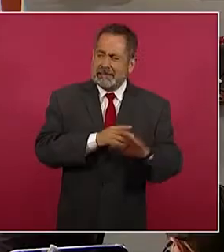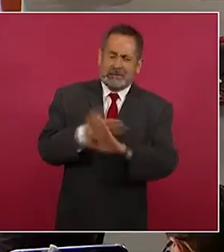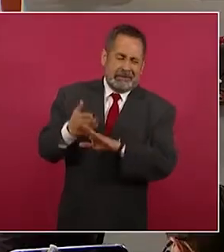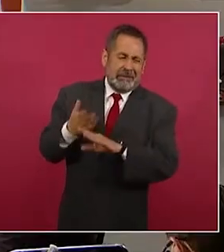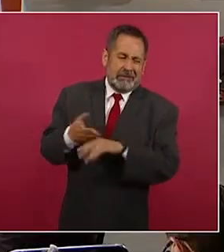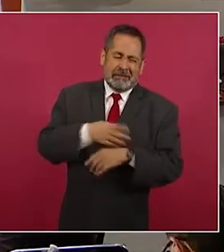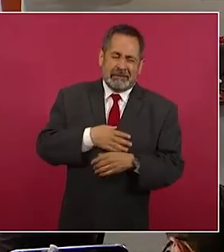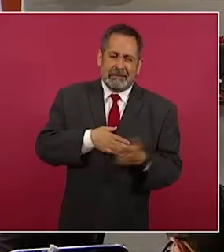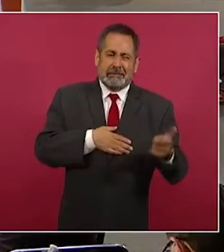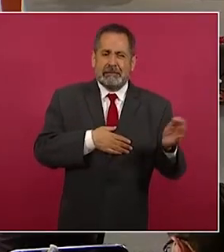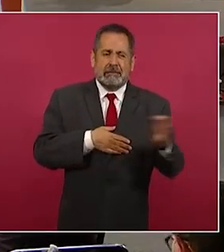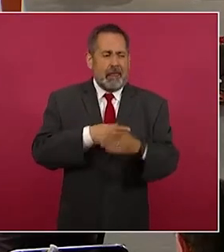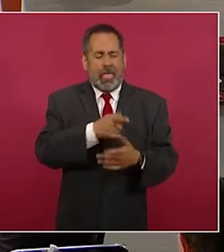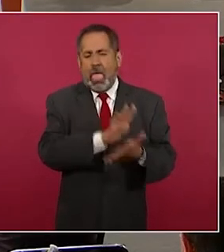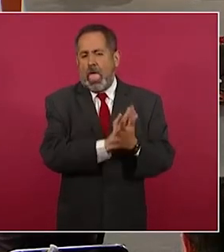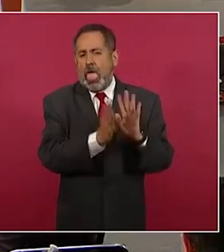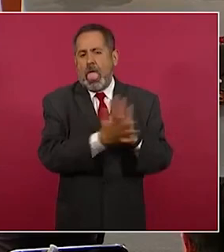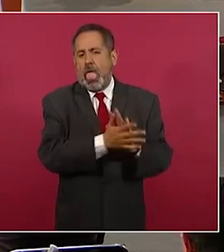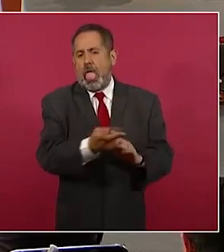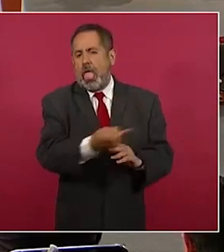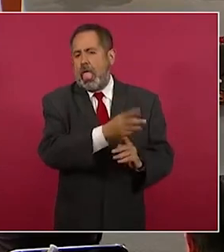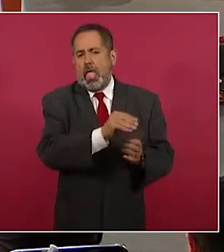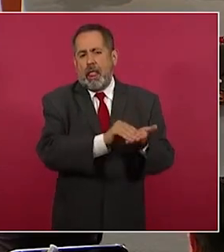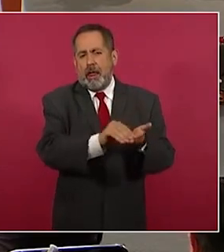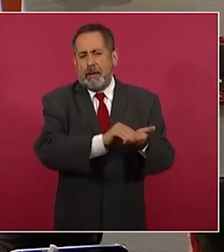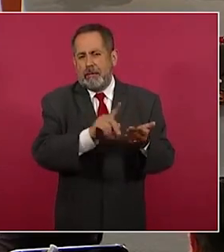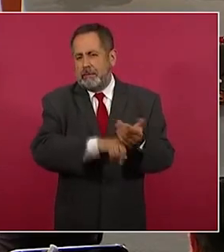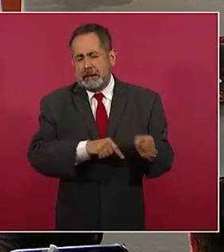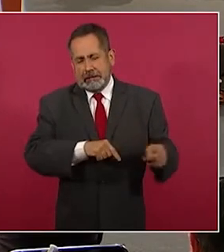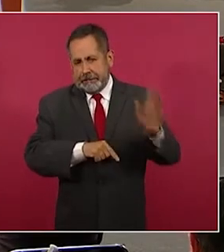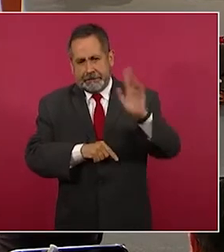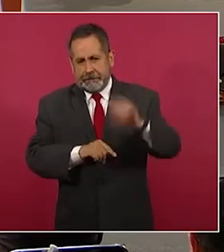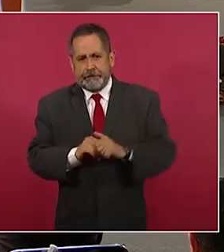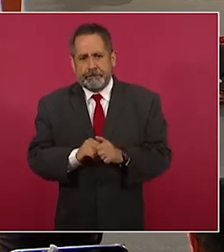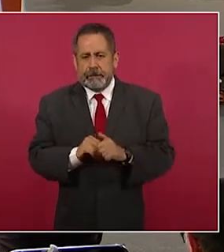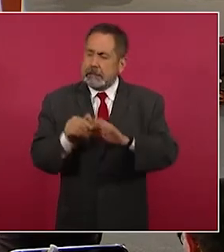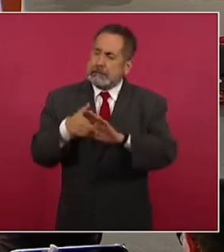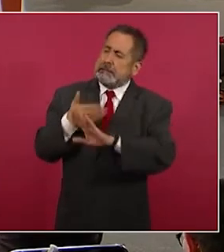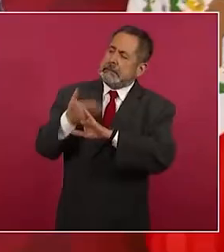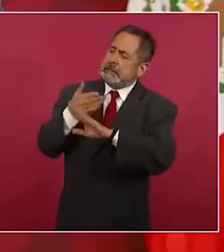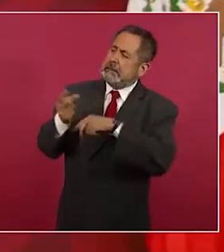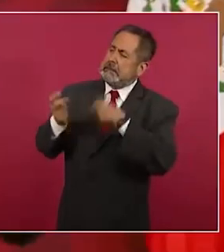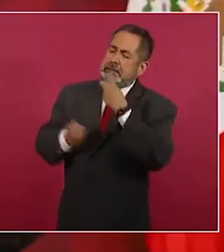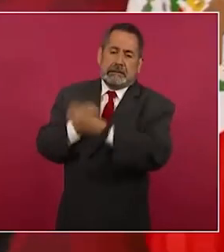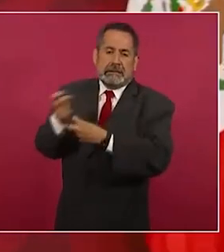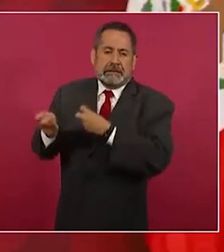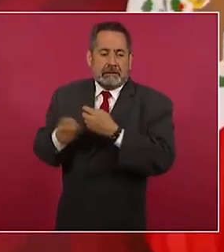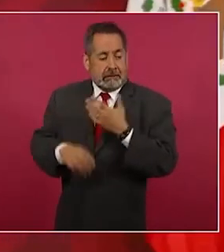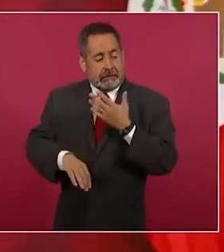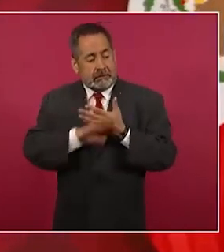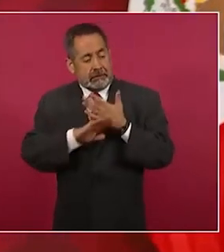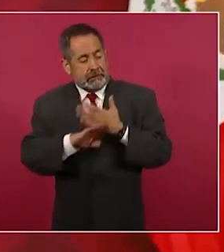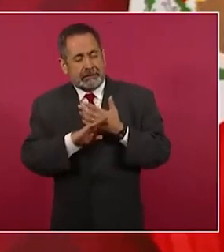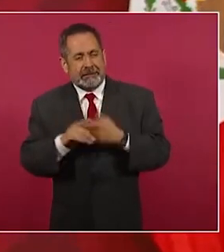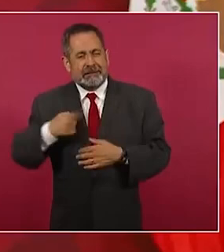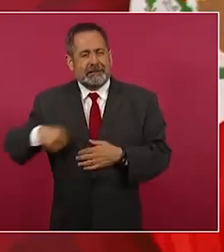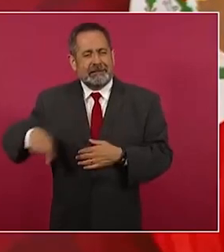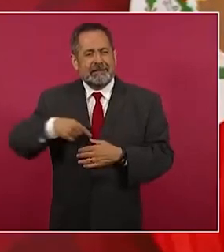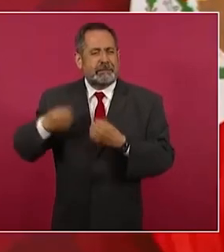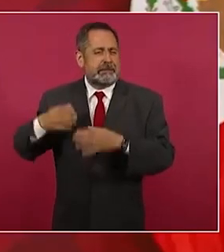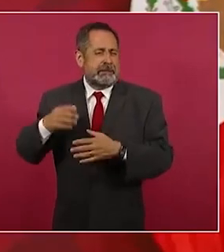alcahuetes la campaña en contra del Tren Maya.